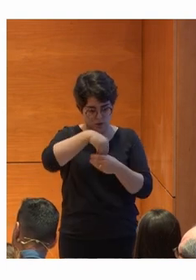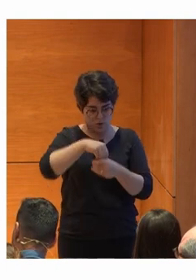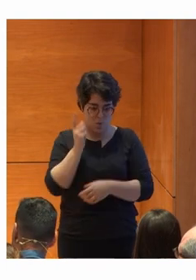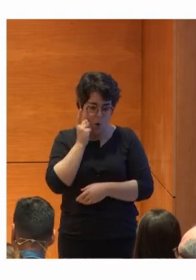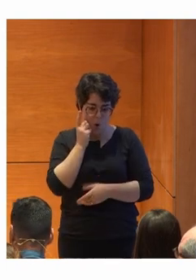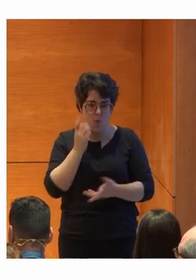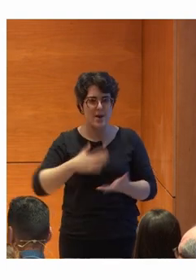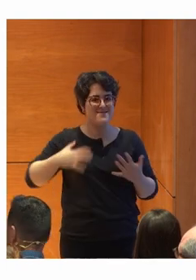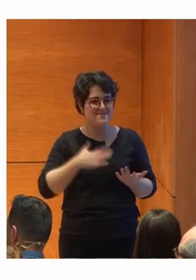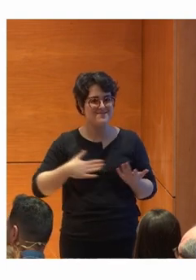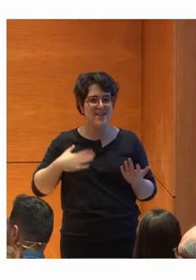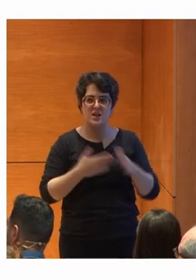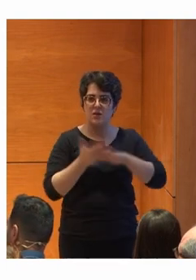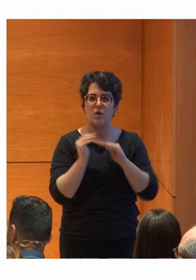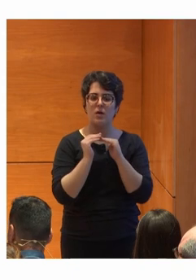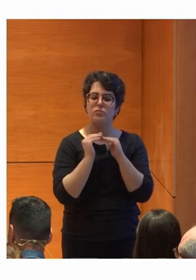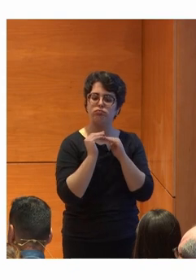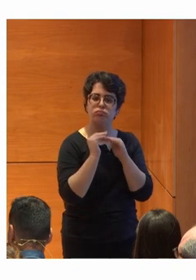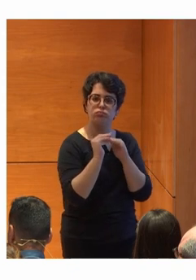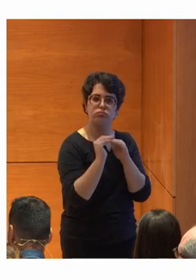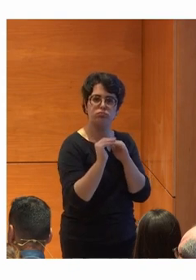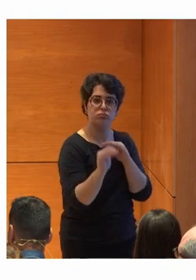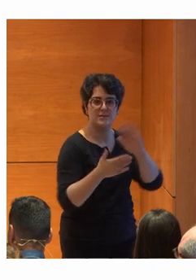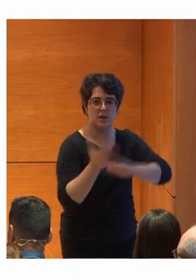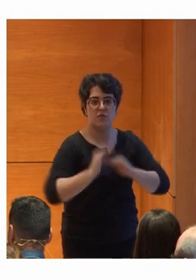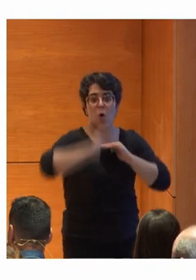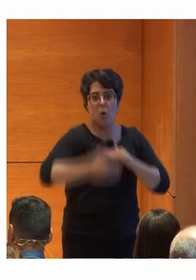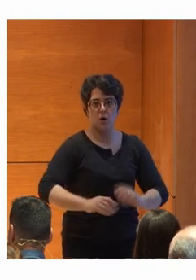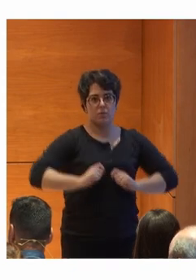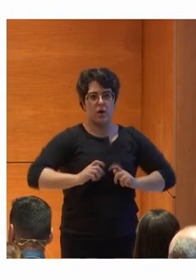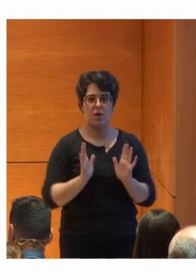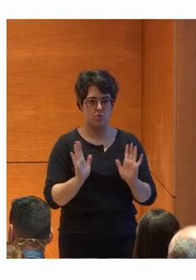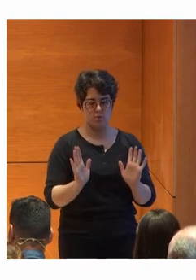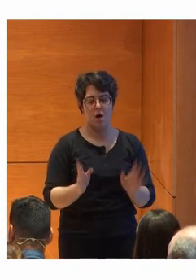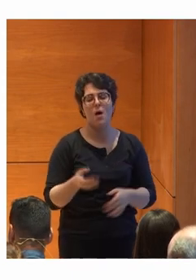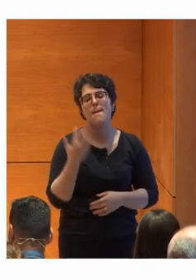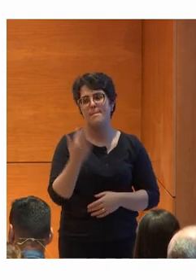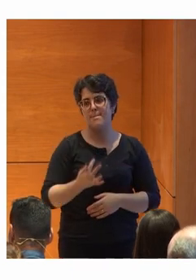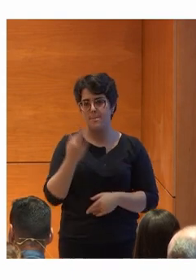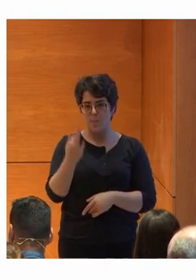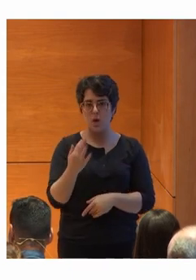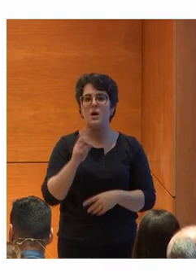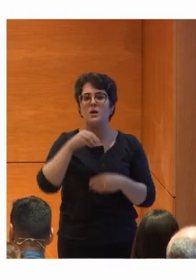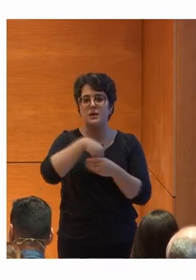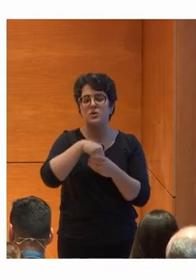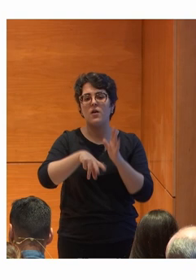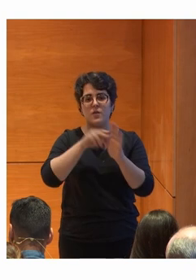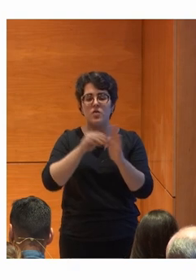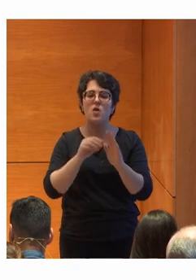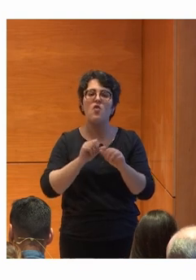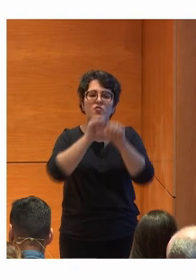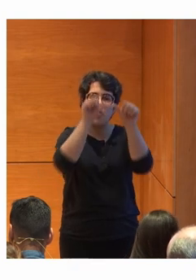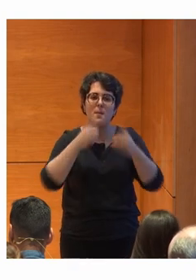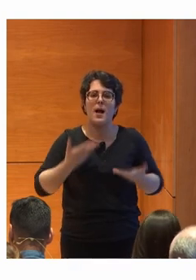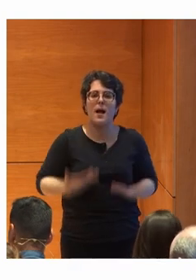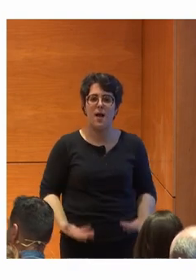del móvil sea uniforme y sin miedos. Luego también hablábamos en el vídeo que hay un modo calma, es